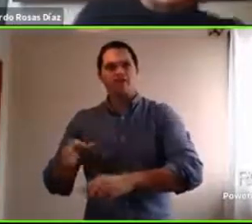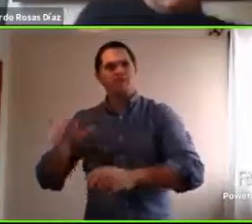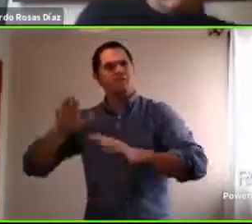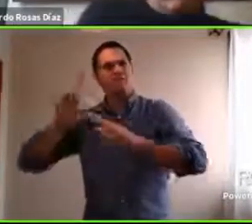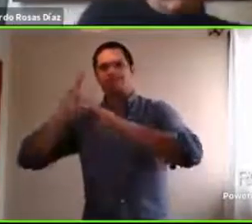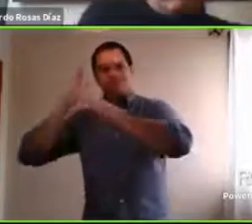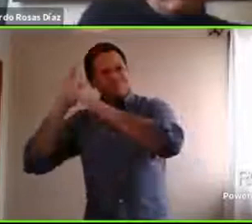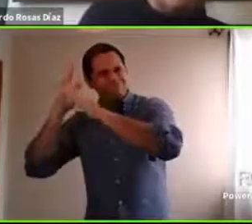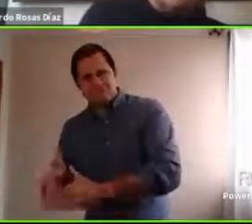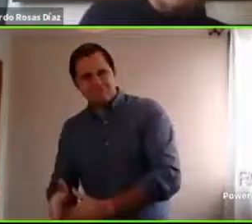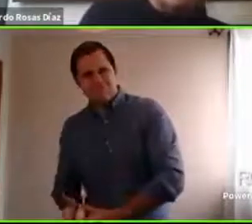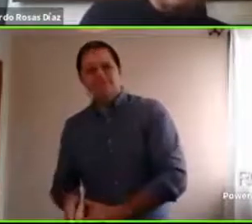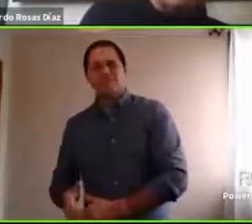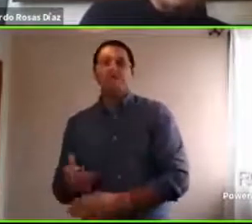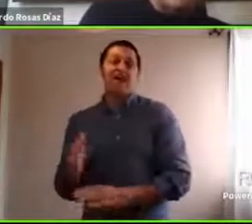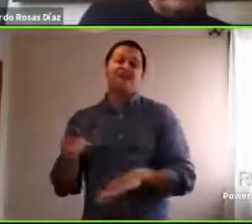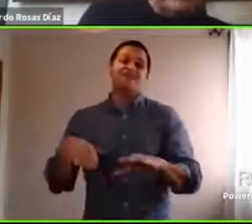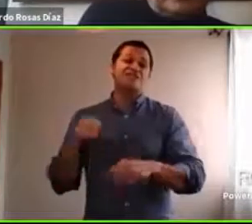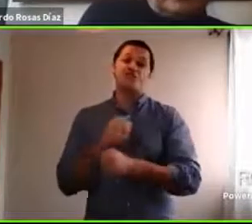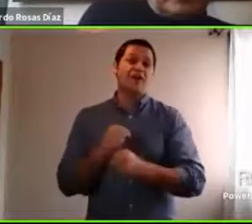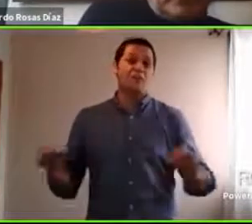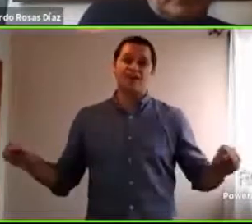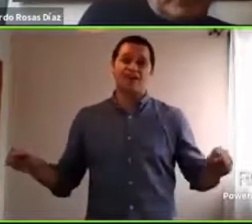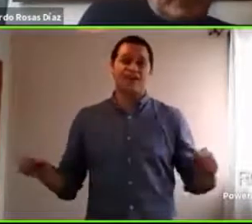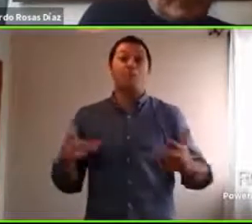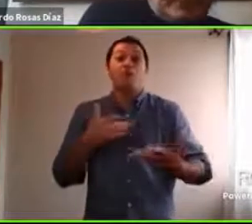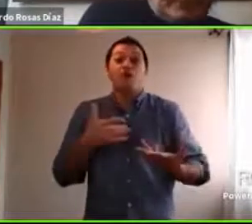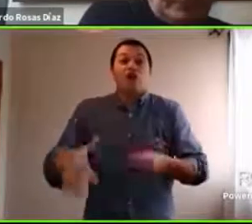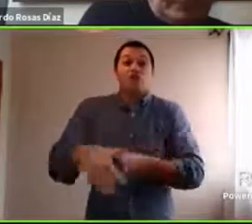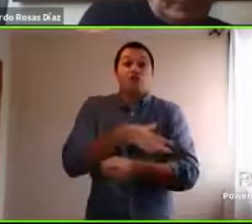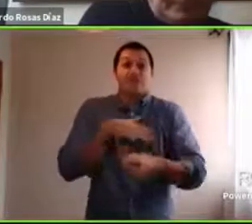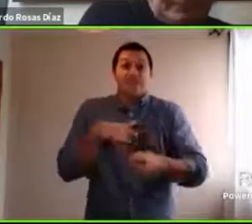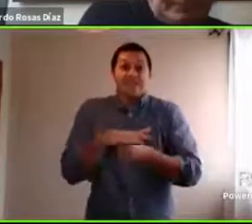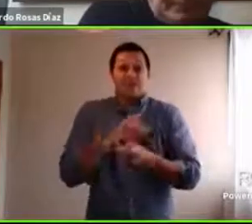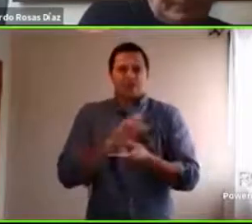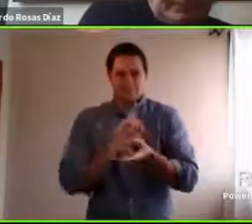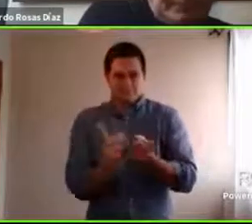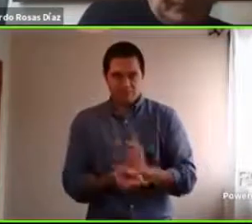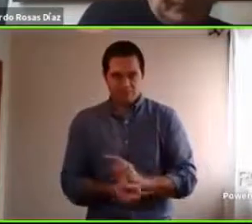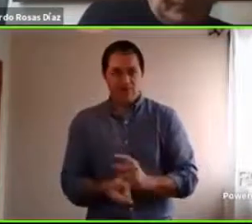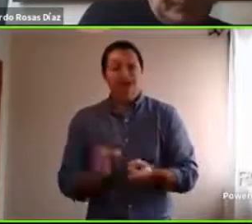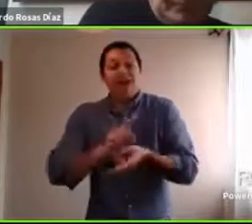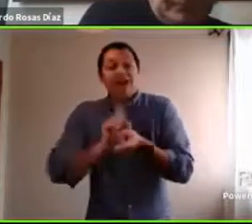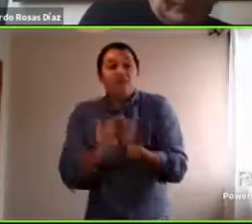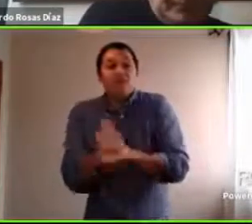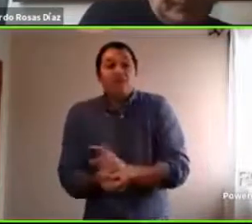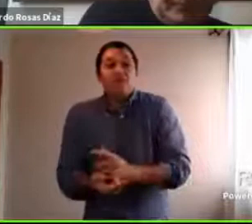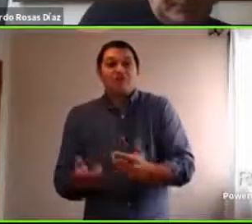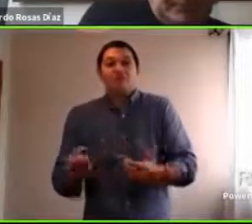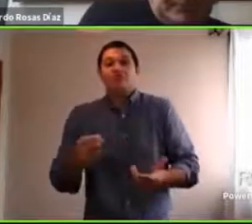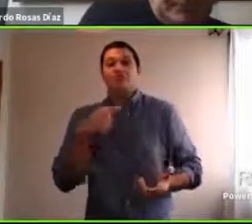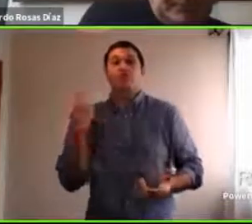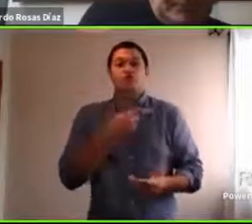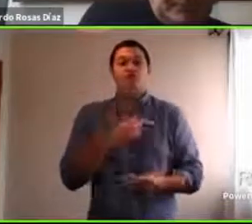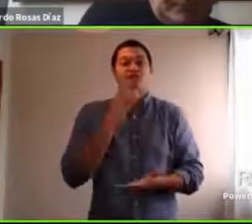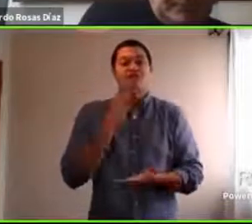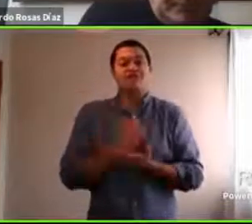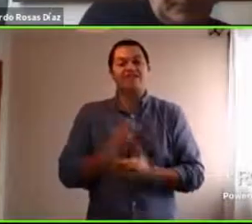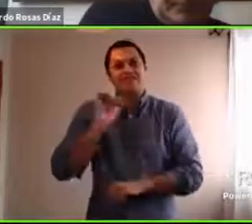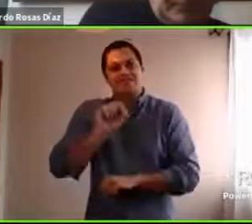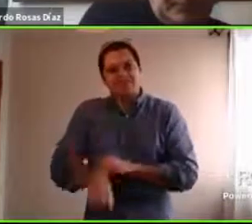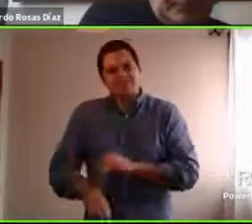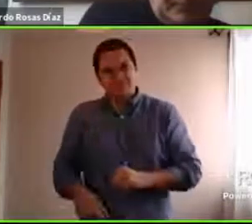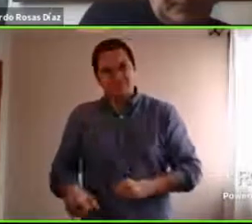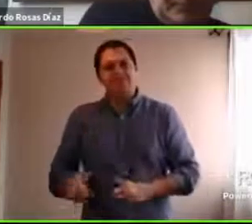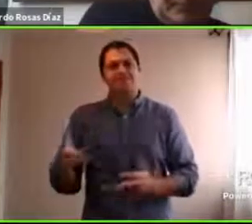el contexto y hay un cambio de paradigma donde vamos a tener que de alguna manera abrazar entre todos tolerar entre todos